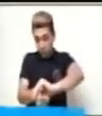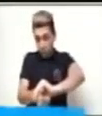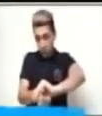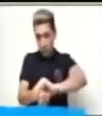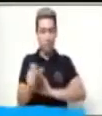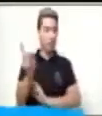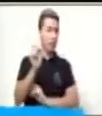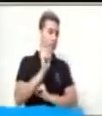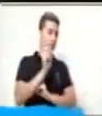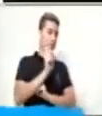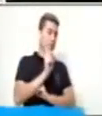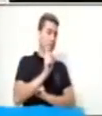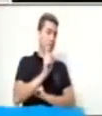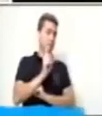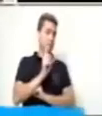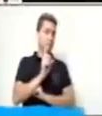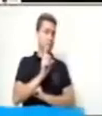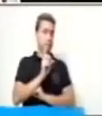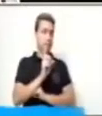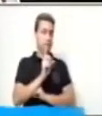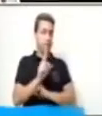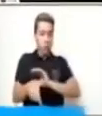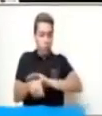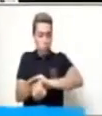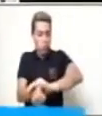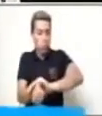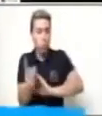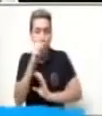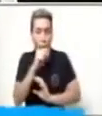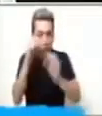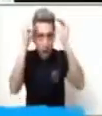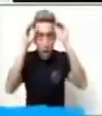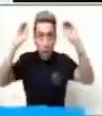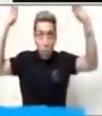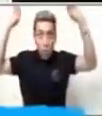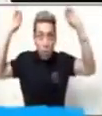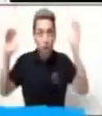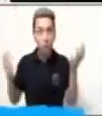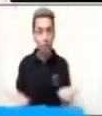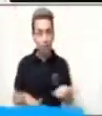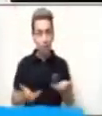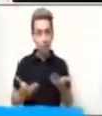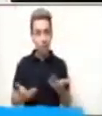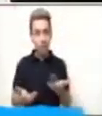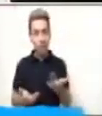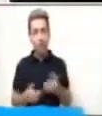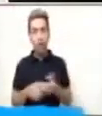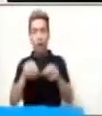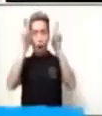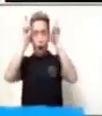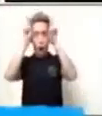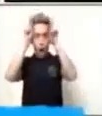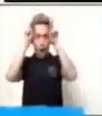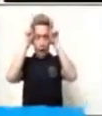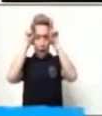la tortuga. La tortuga no tiene cuernos. ¿Será el conejo?